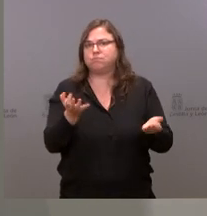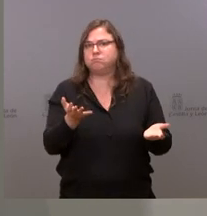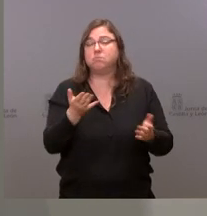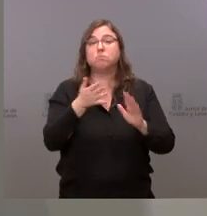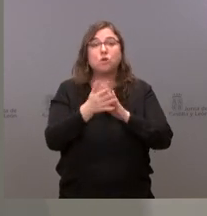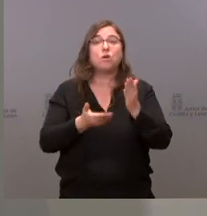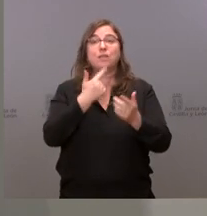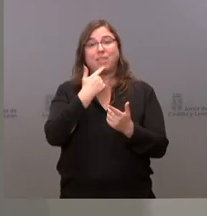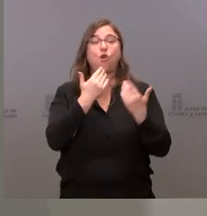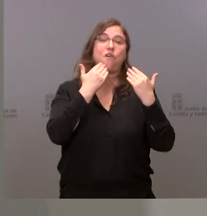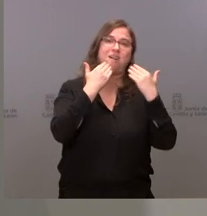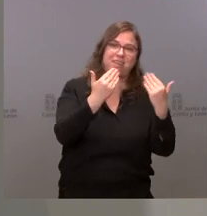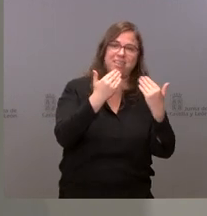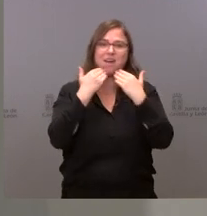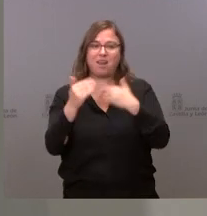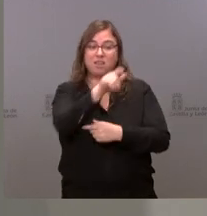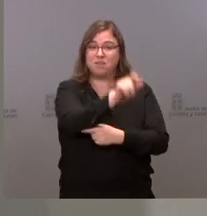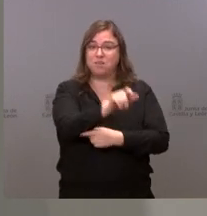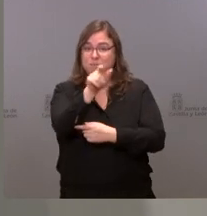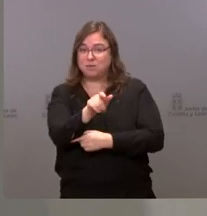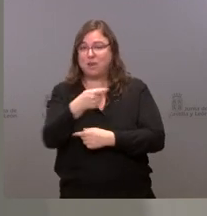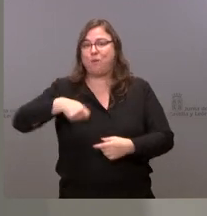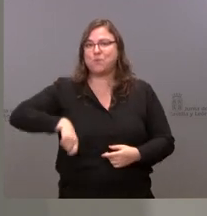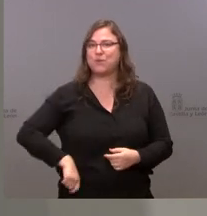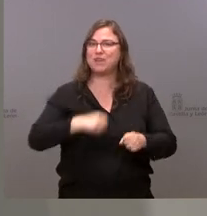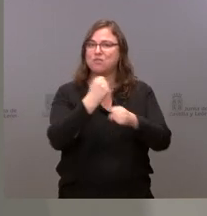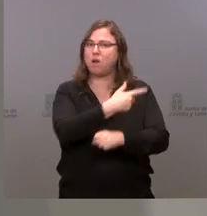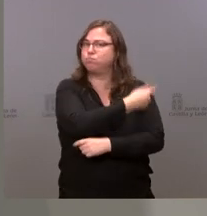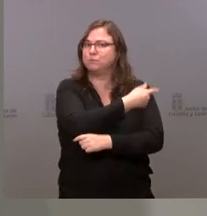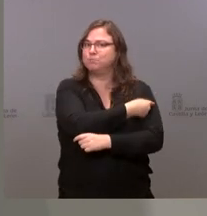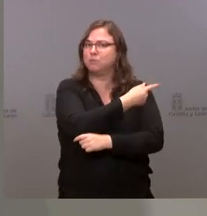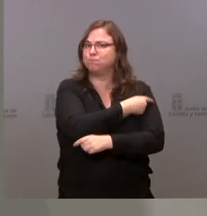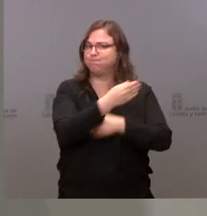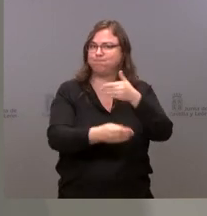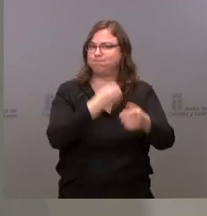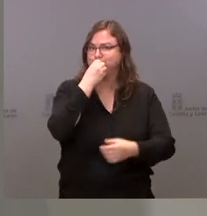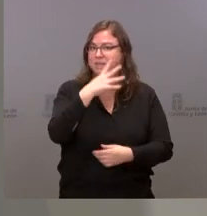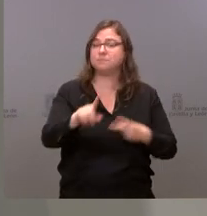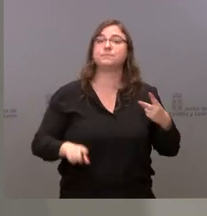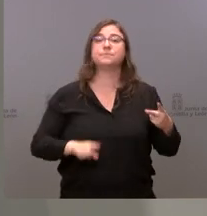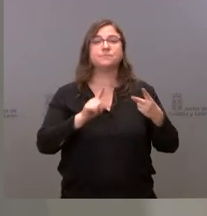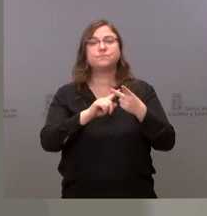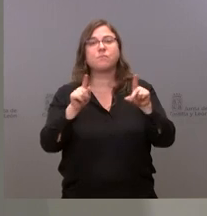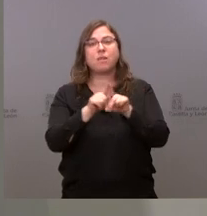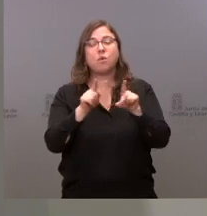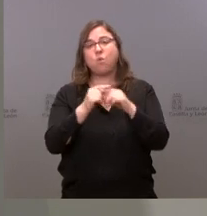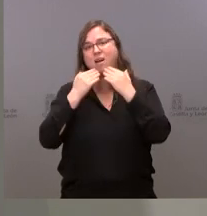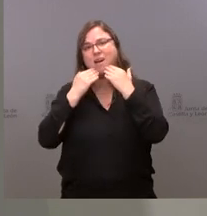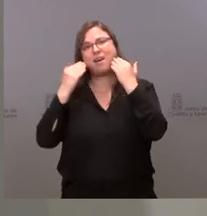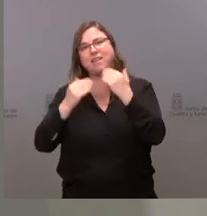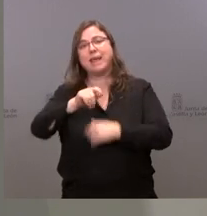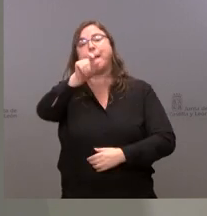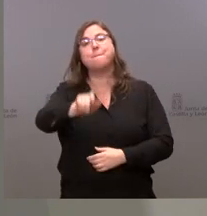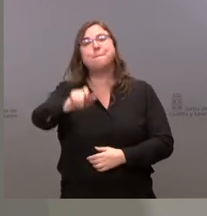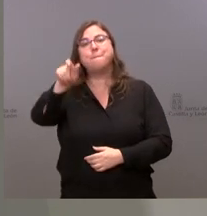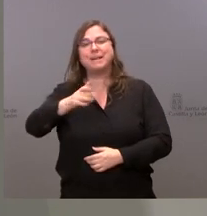doble agradecimiento a los profesionales sanitarios que están desarrollando exitosamente esta campaña de vacunación. Y también un agradecimiento a las